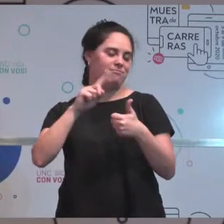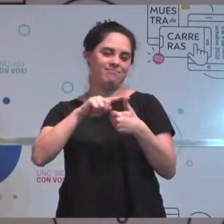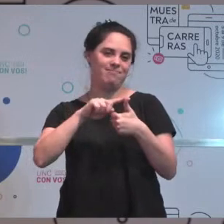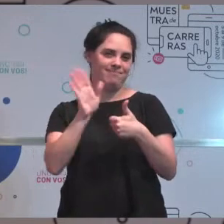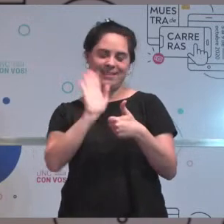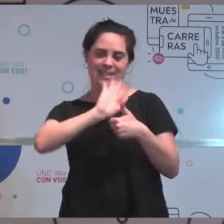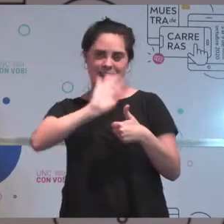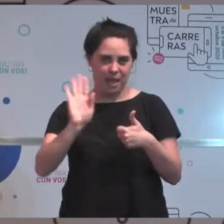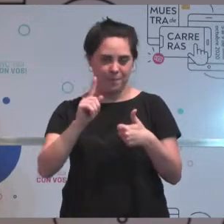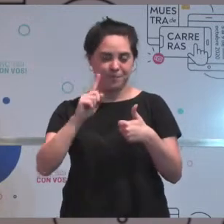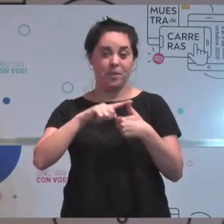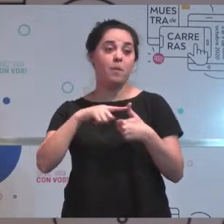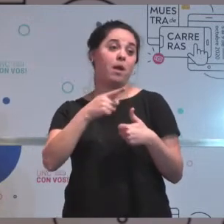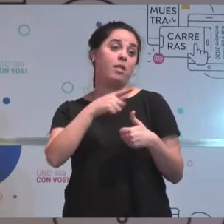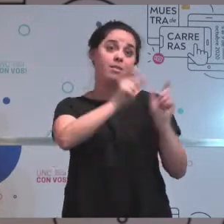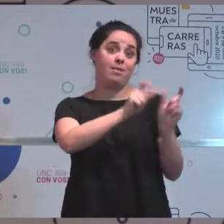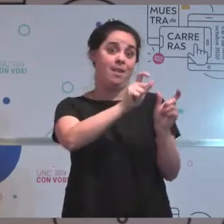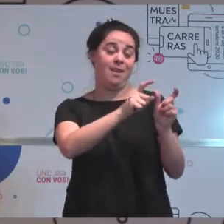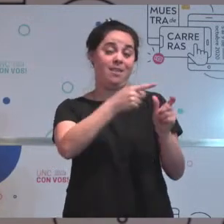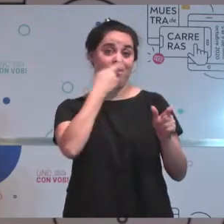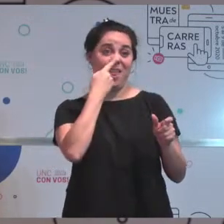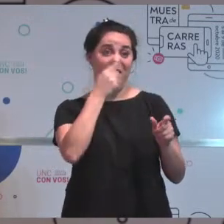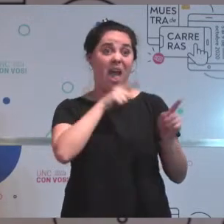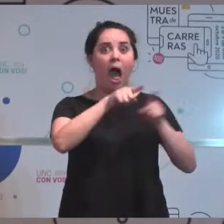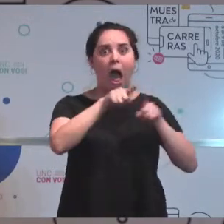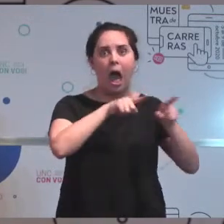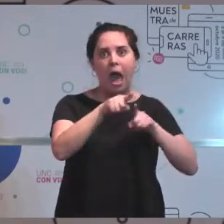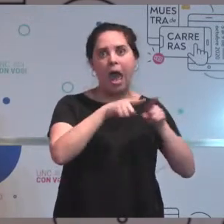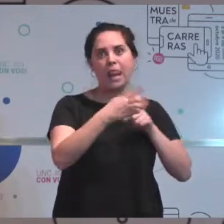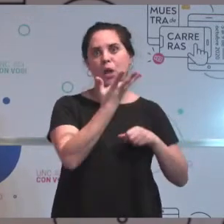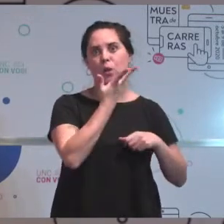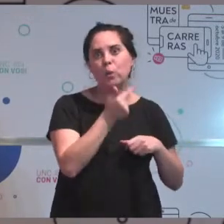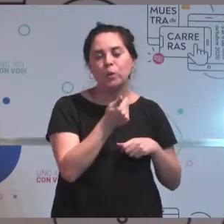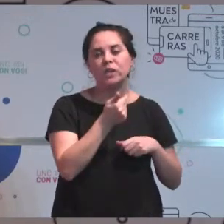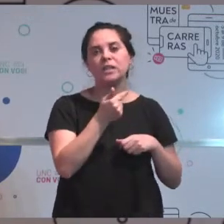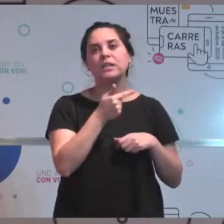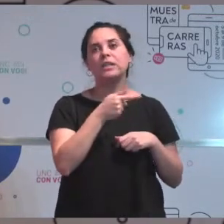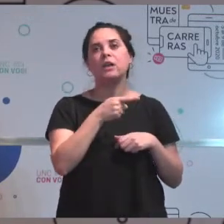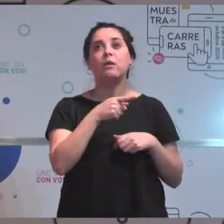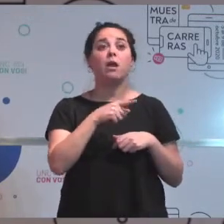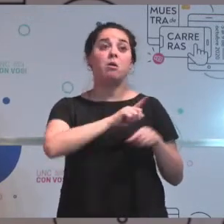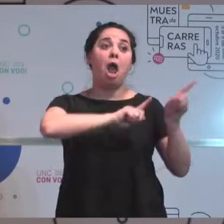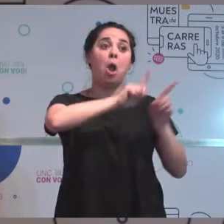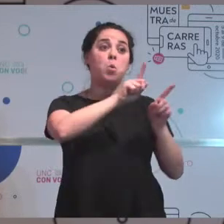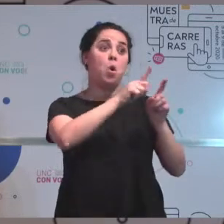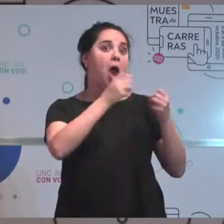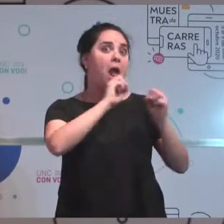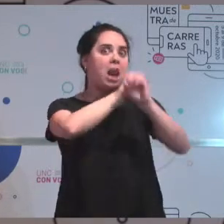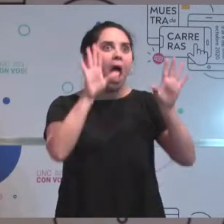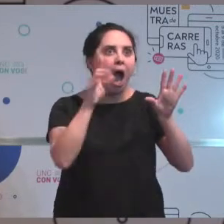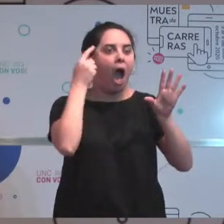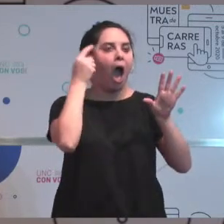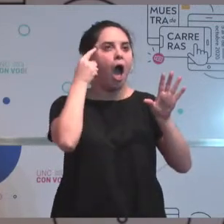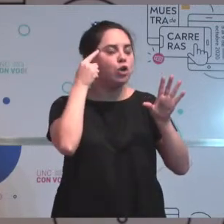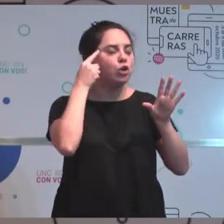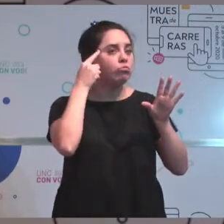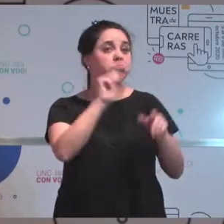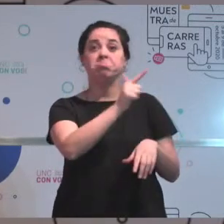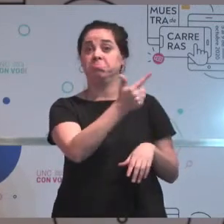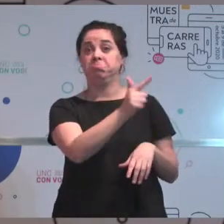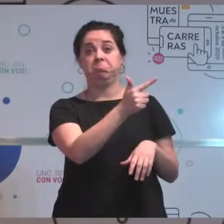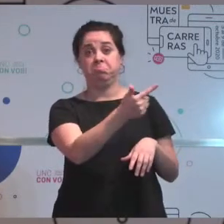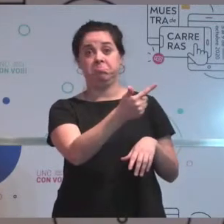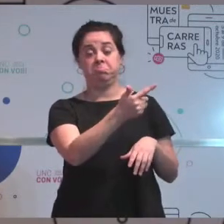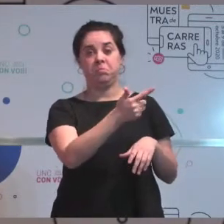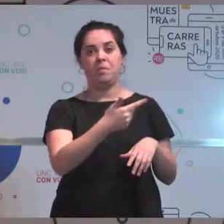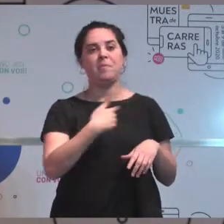tengan interés en hacer una carrera y que por ahí no tengan todo tan claro como a veces se espera o está